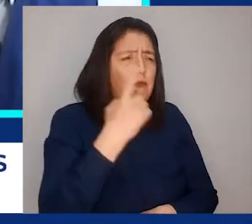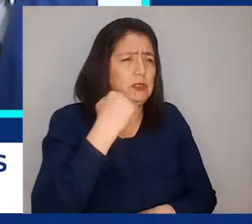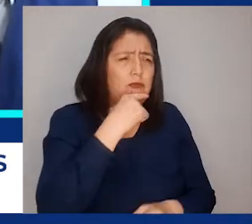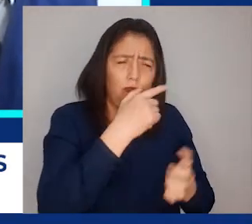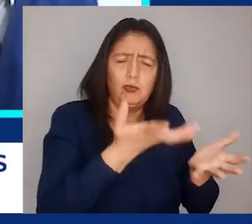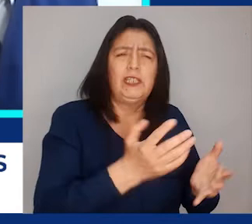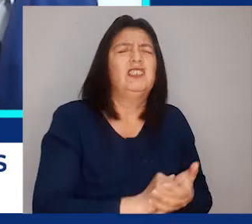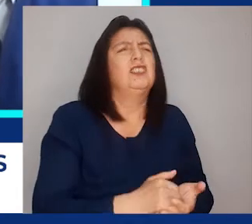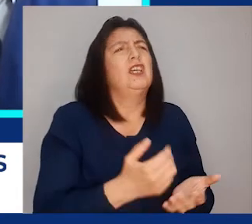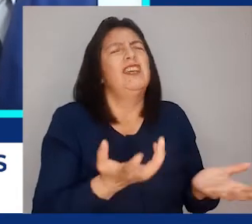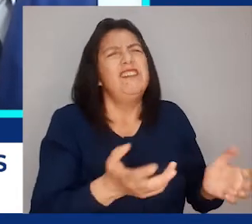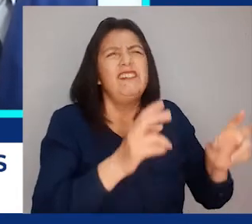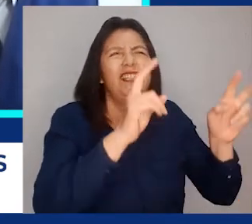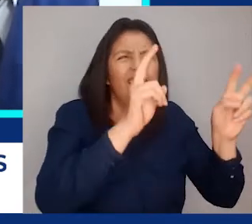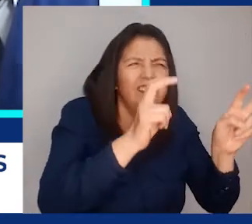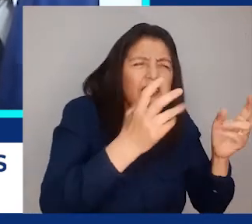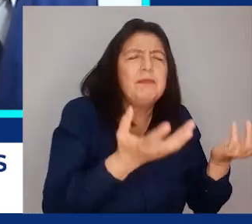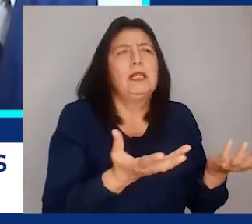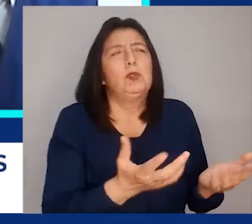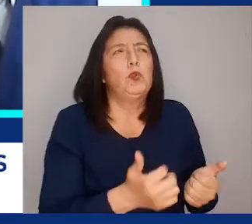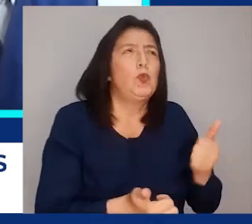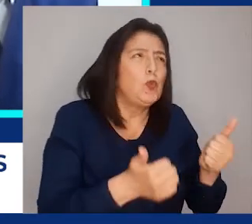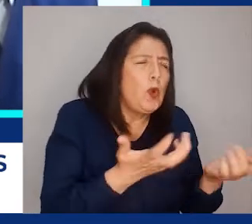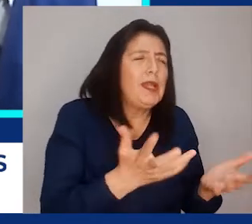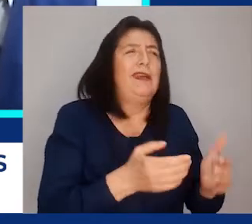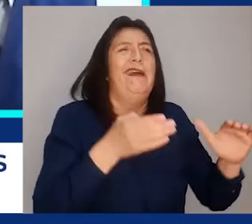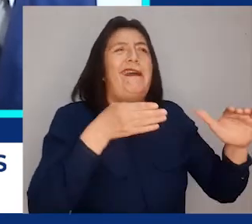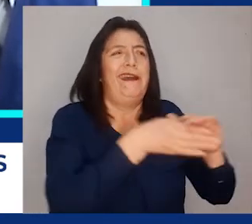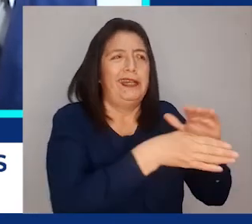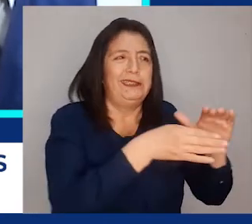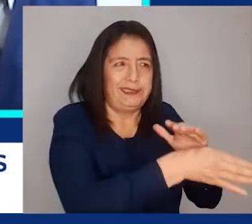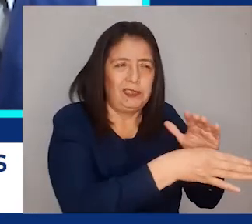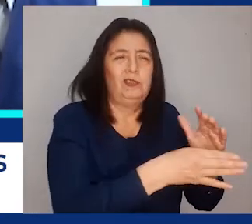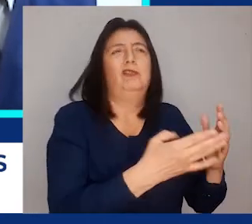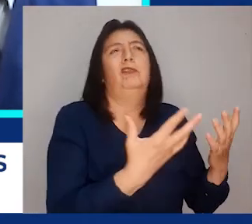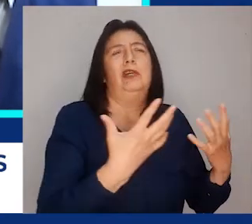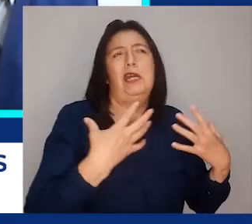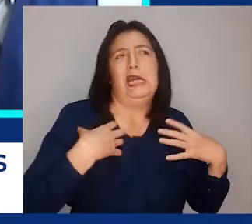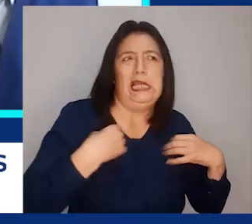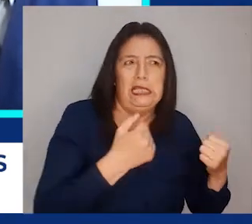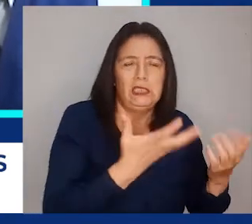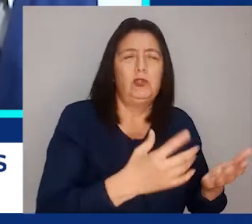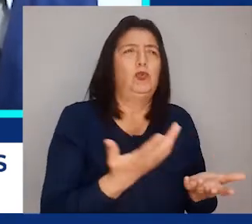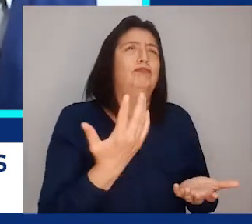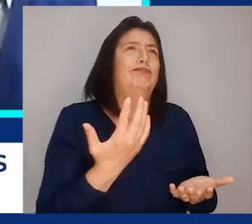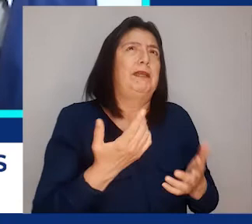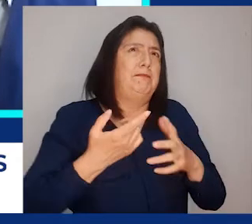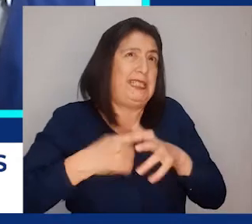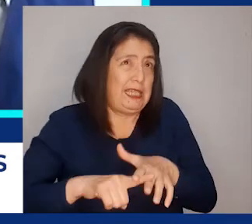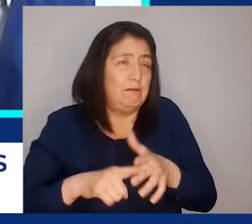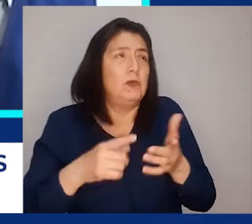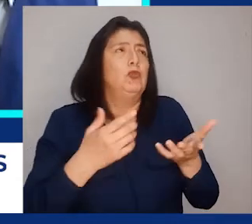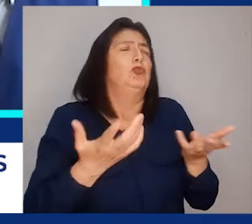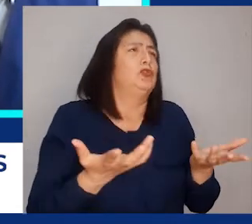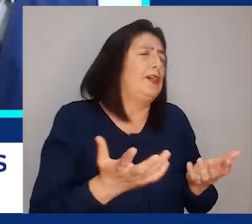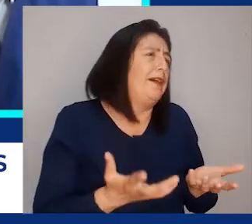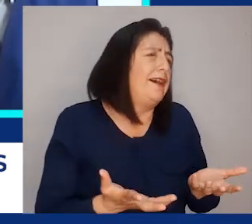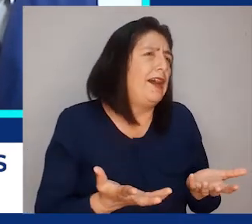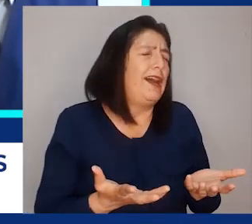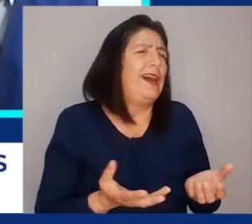ciudadanas en los temas vinculados al acceso a los servicios de salud. En un inicio hemos